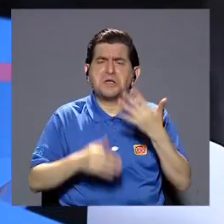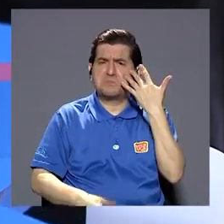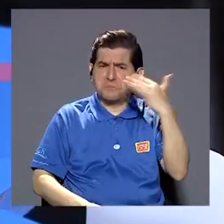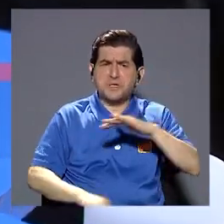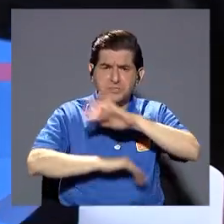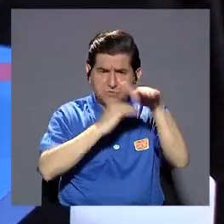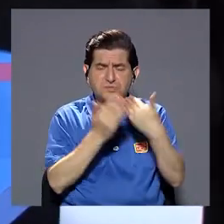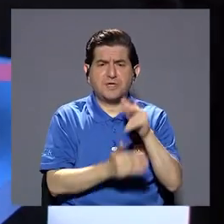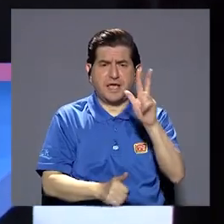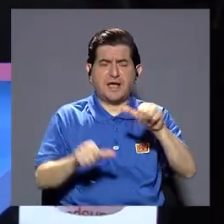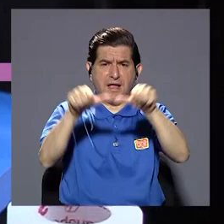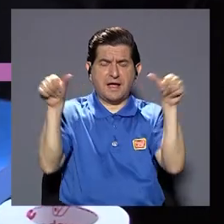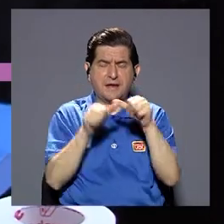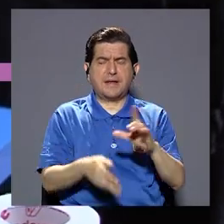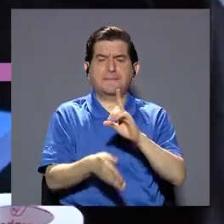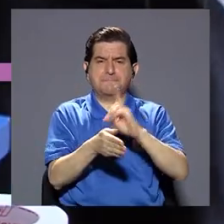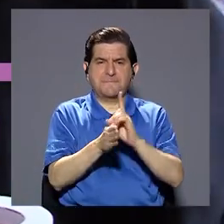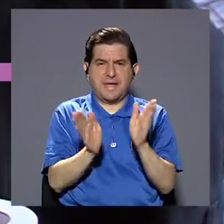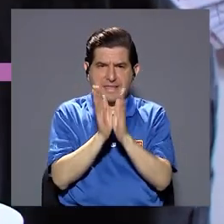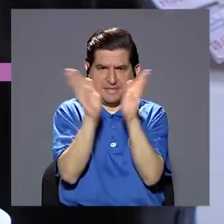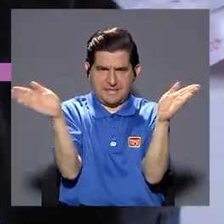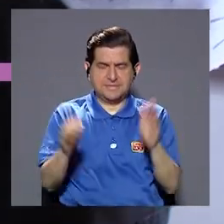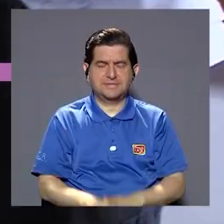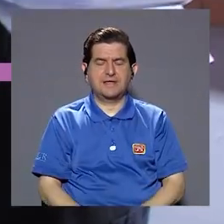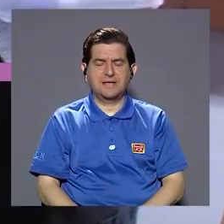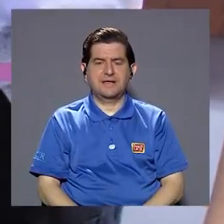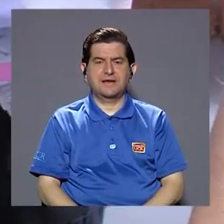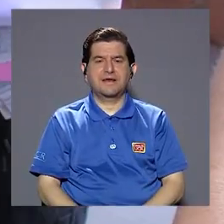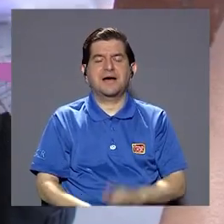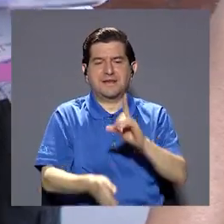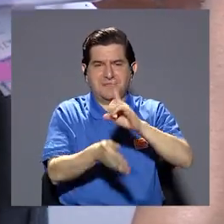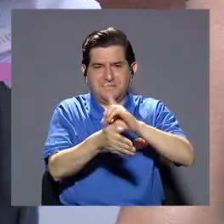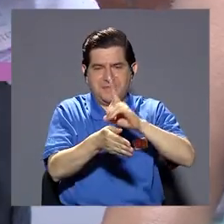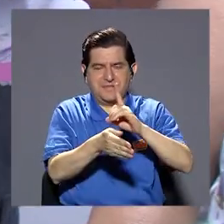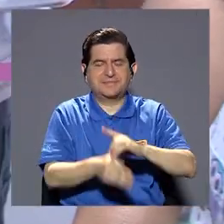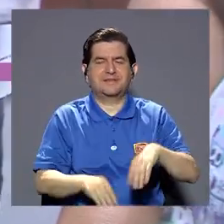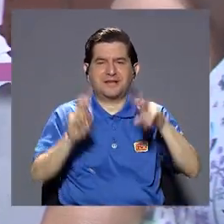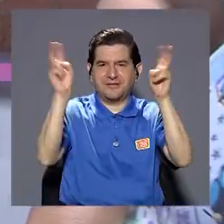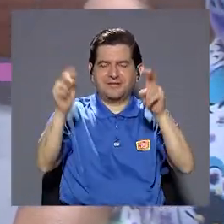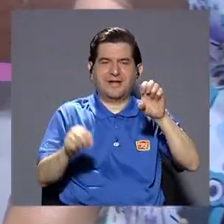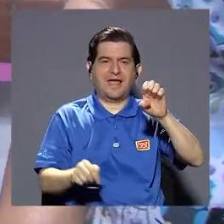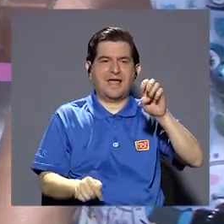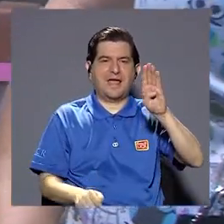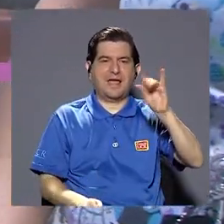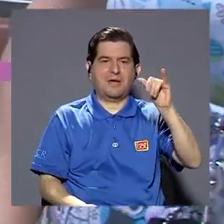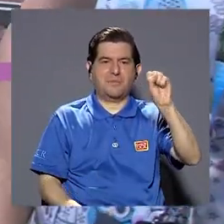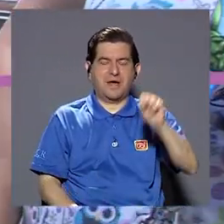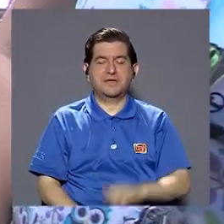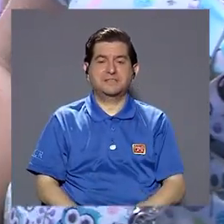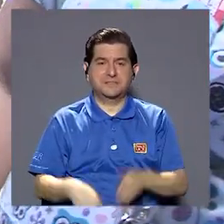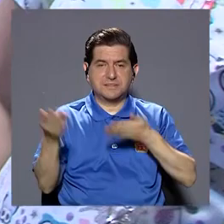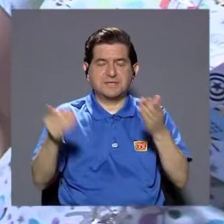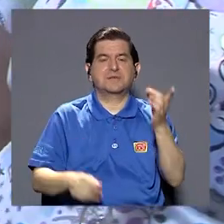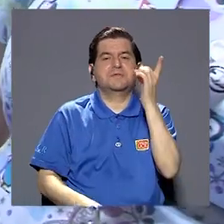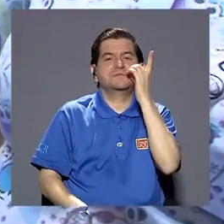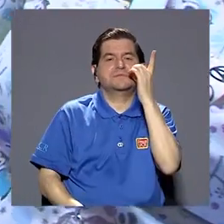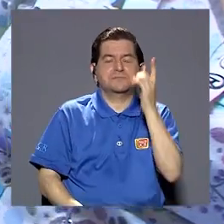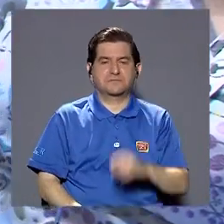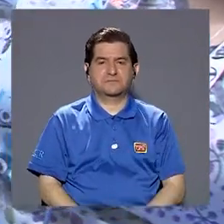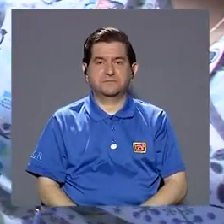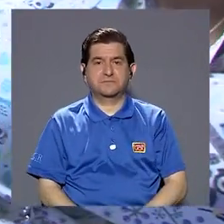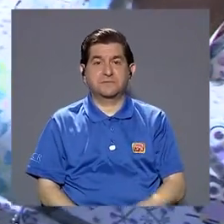similares tenemos todo lo que es medicina general medicina de evais que conoce la gente tenemos servicios de odontología